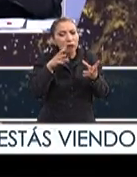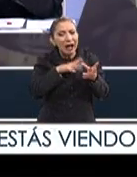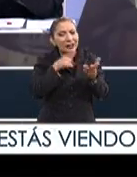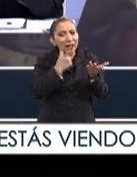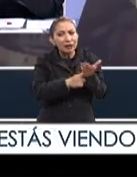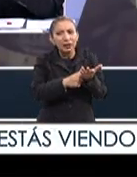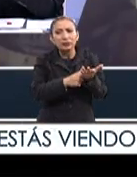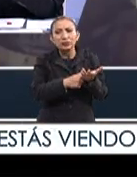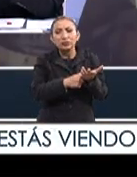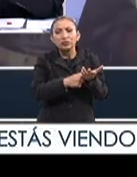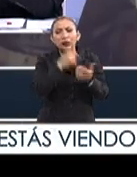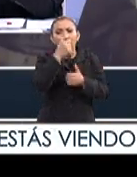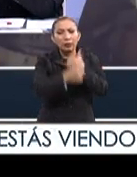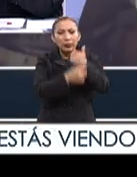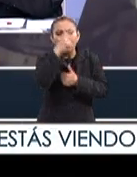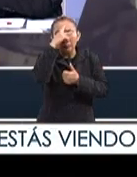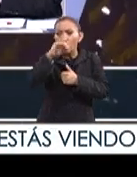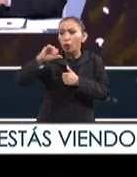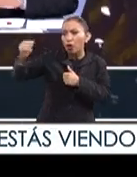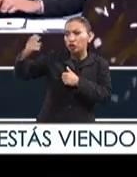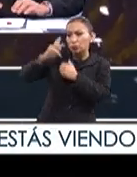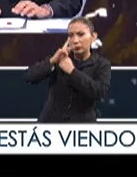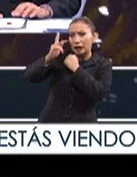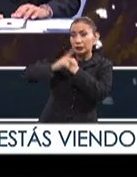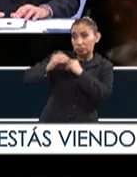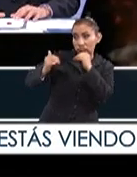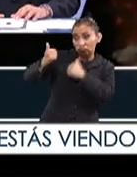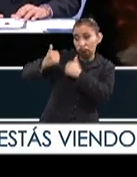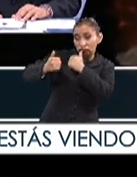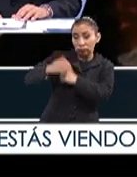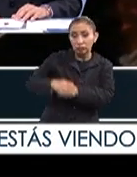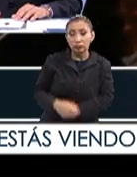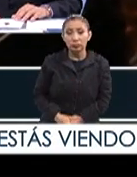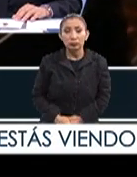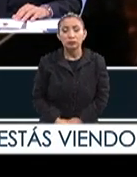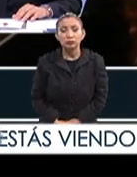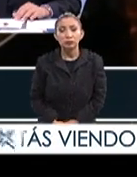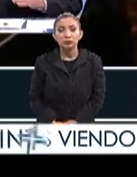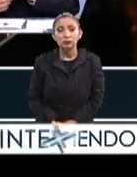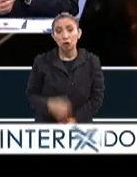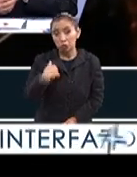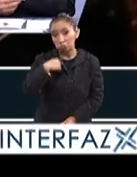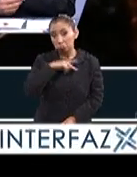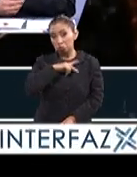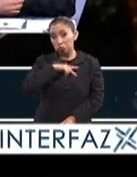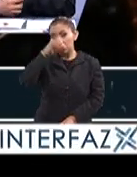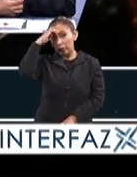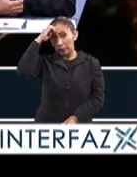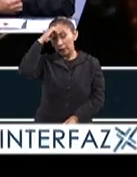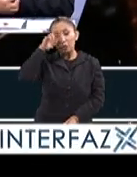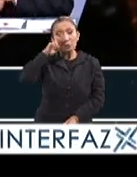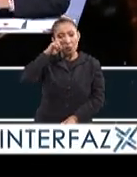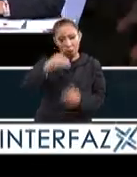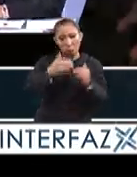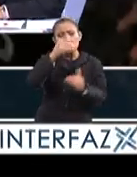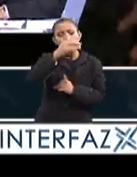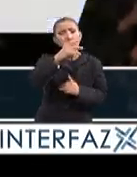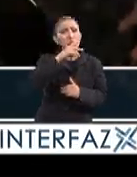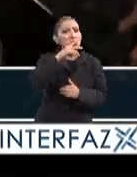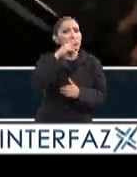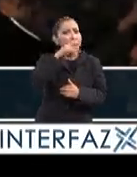en la competitividad de México respecto a otros países? Yo, en mi experiencia, lo que es esto es que hemos avanzado.